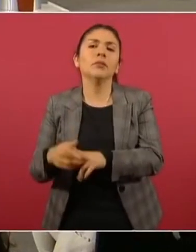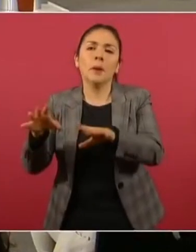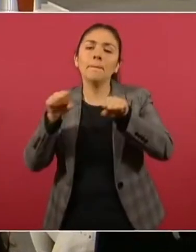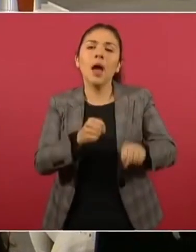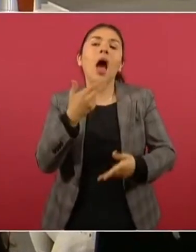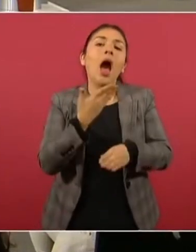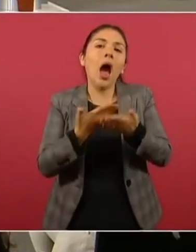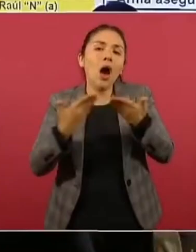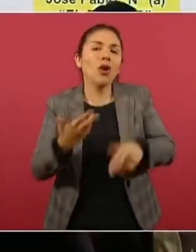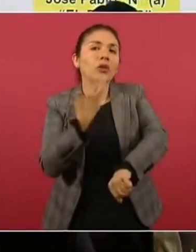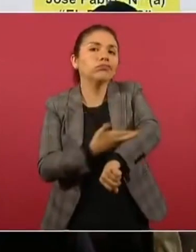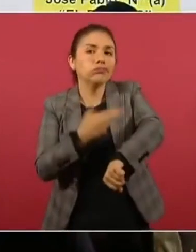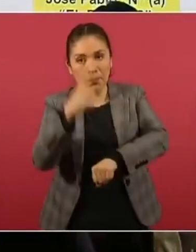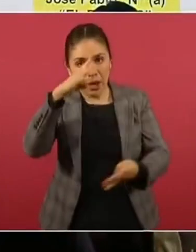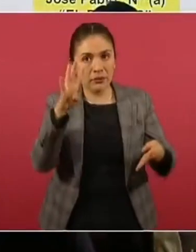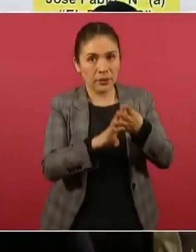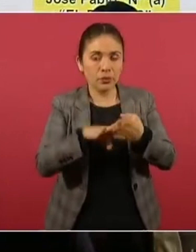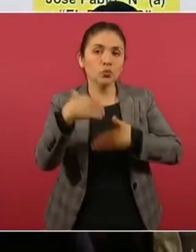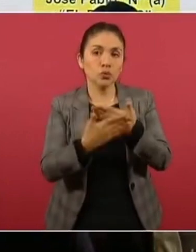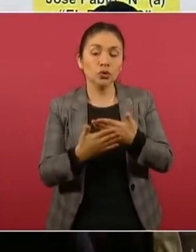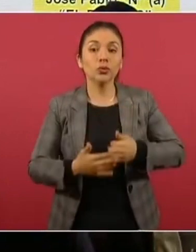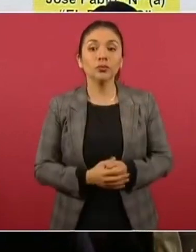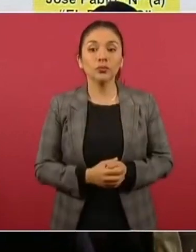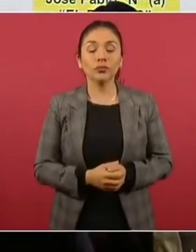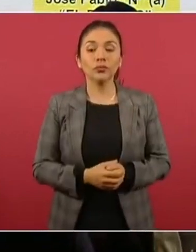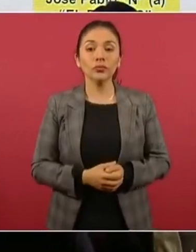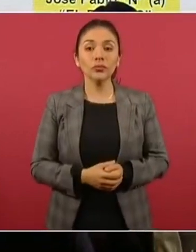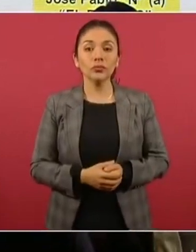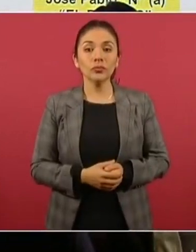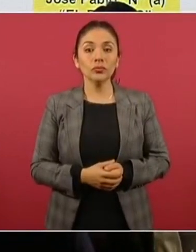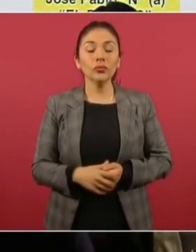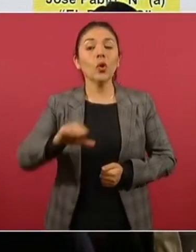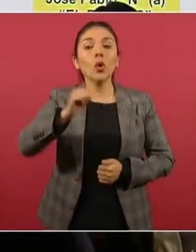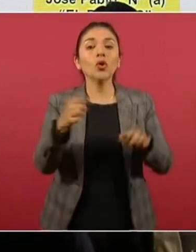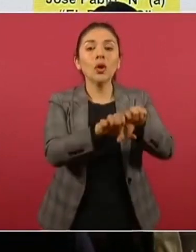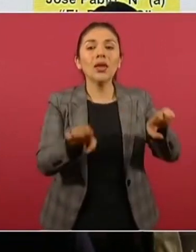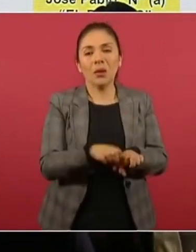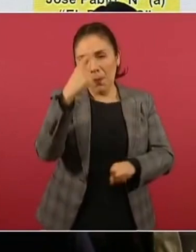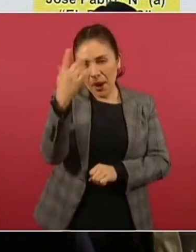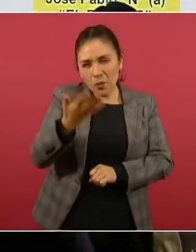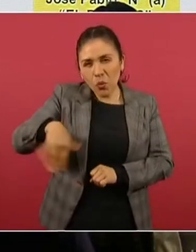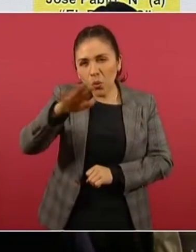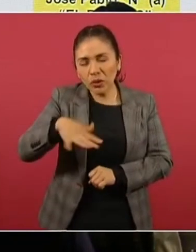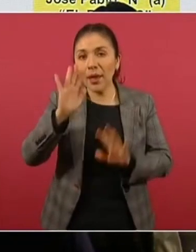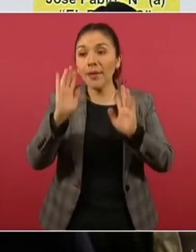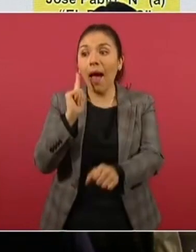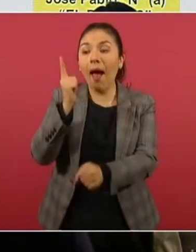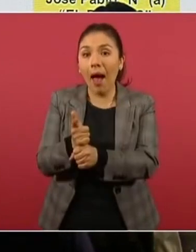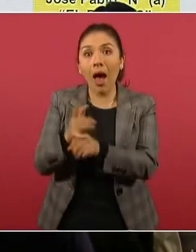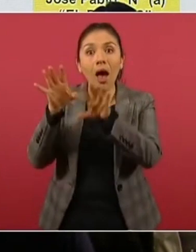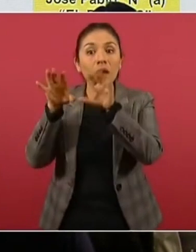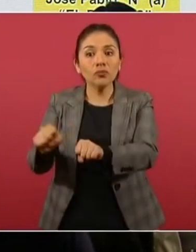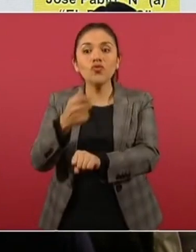vinculación a proceso penal. Siguiente. Con relación al operativo de búsqueda, localización y aprehensión